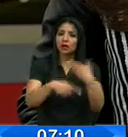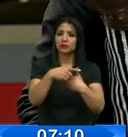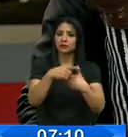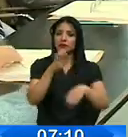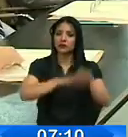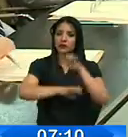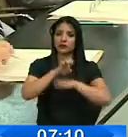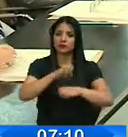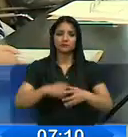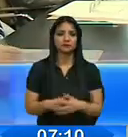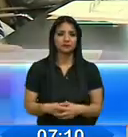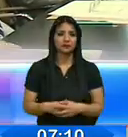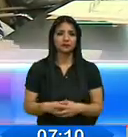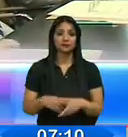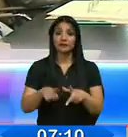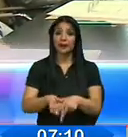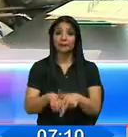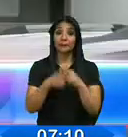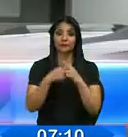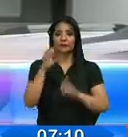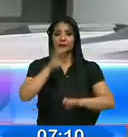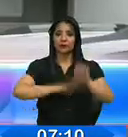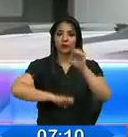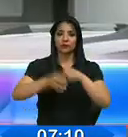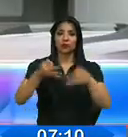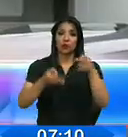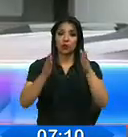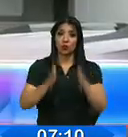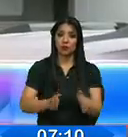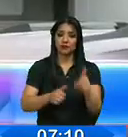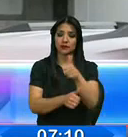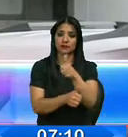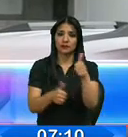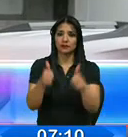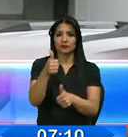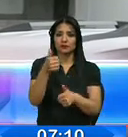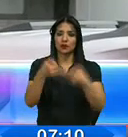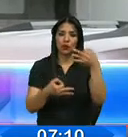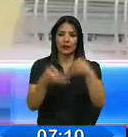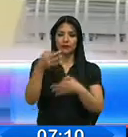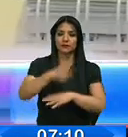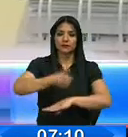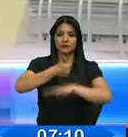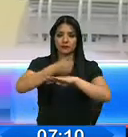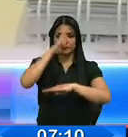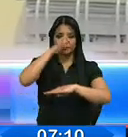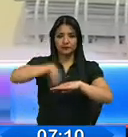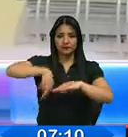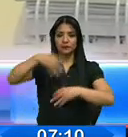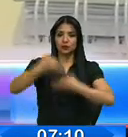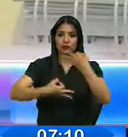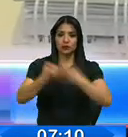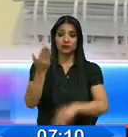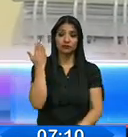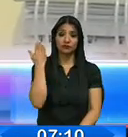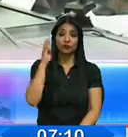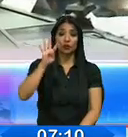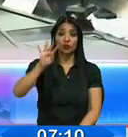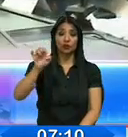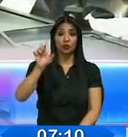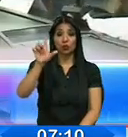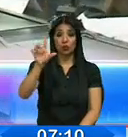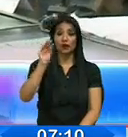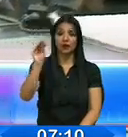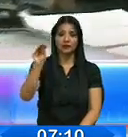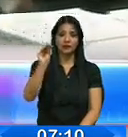La cuenta regresiva inició para la evaluación de los jueces y con jueces de la Corte Nacional de Justicia con la notificación el pasado 4 de julio de